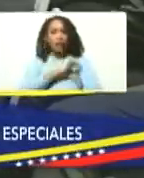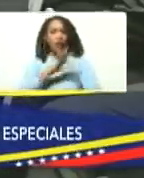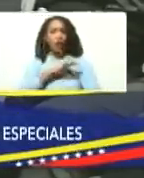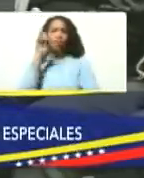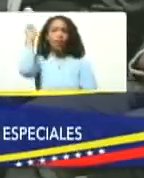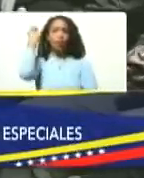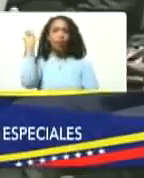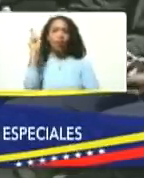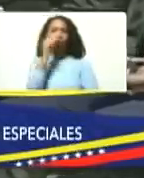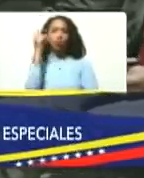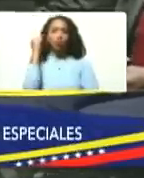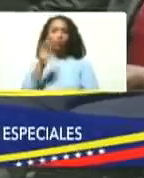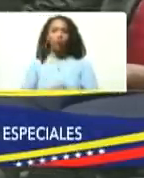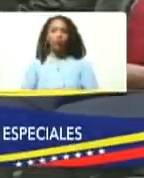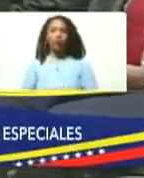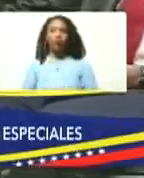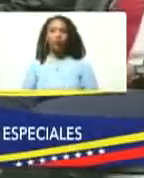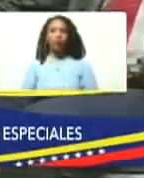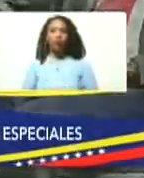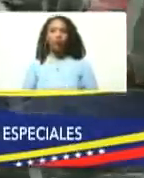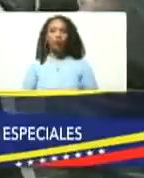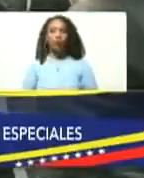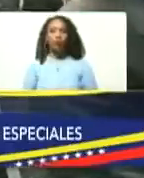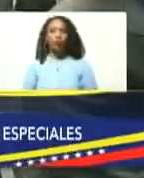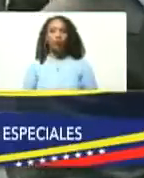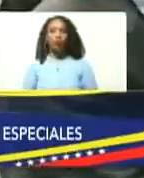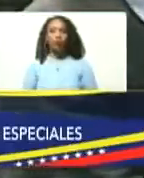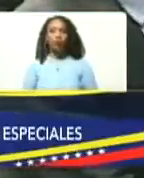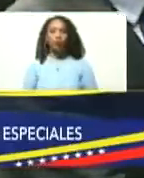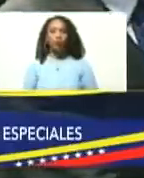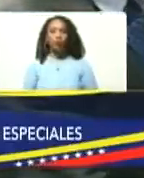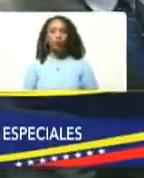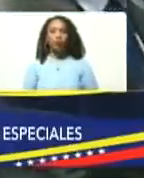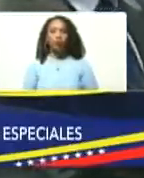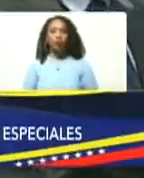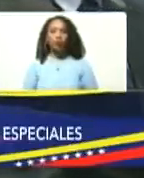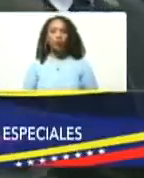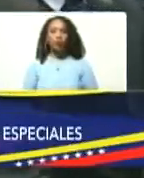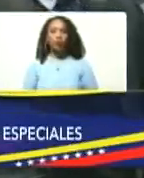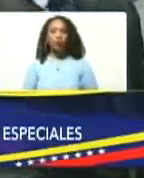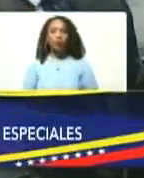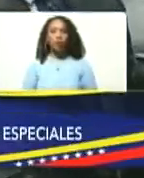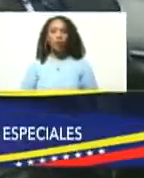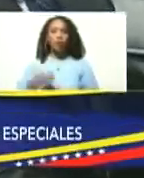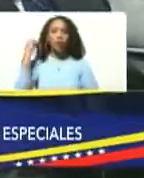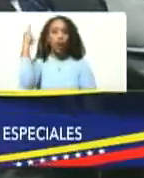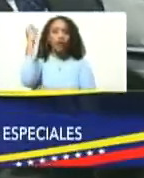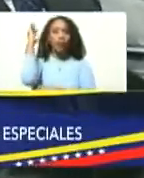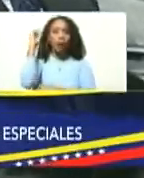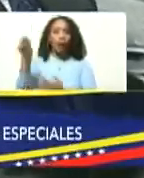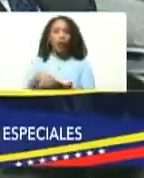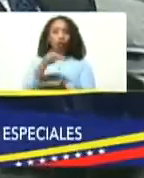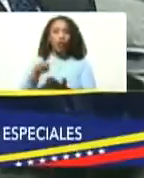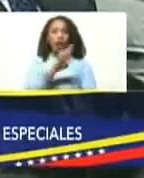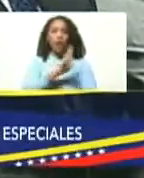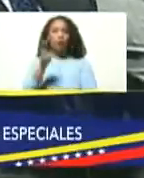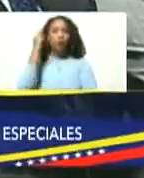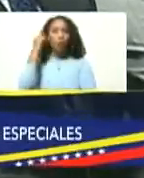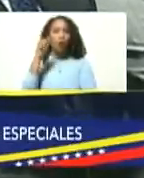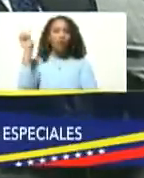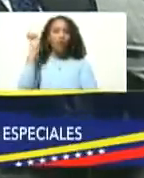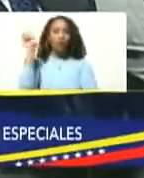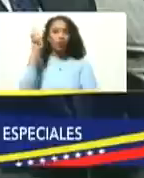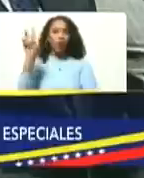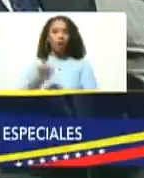diputadas de la Asamblea Nacional de la República Bolivariana de